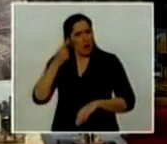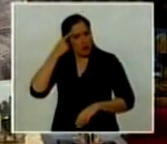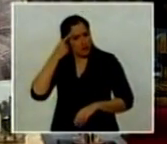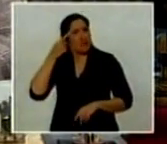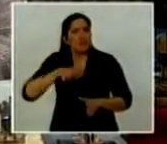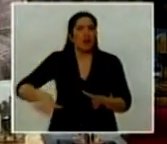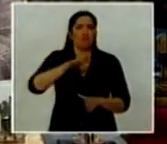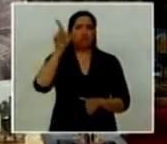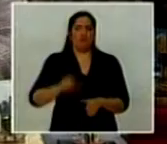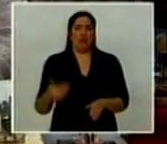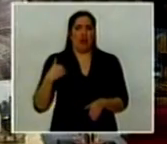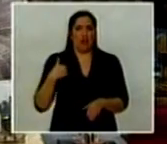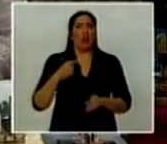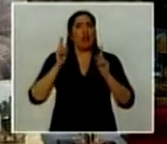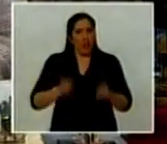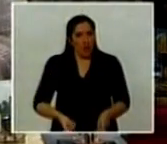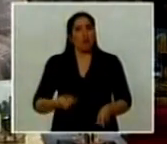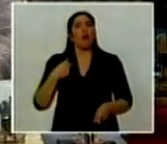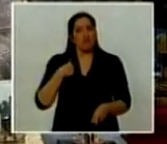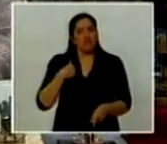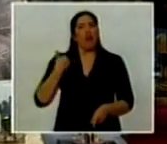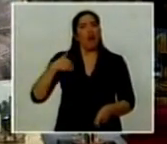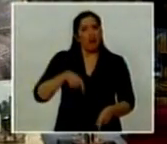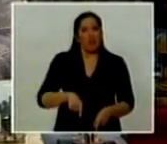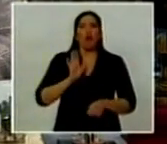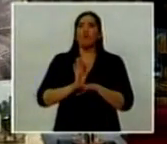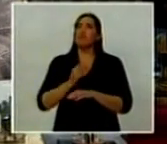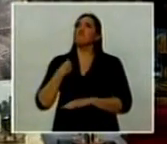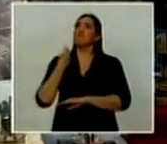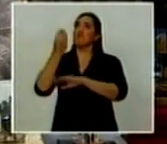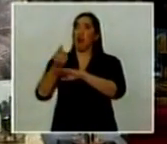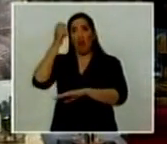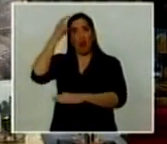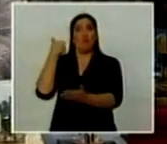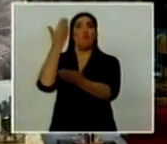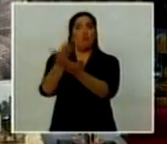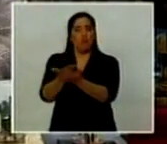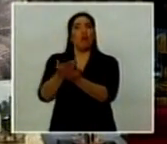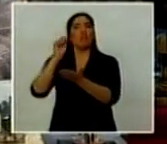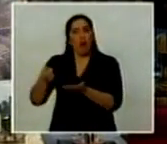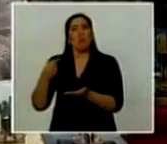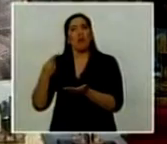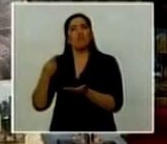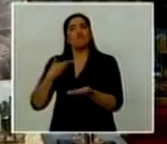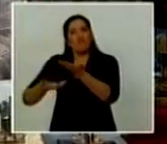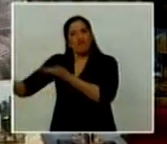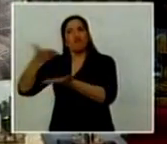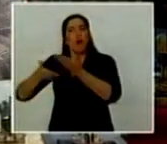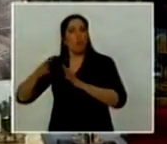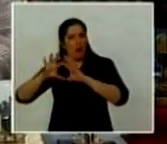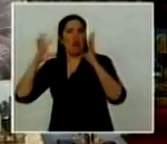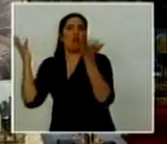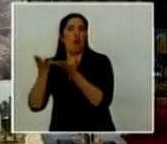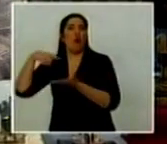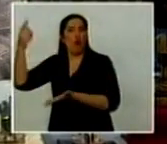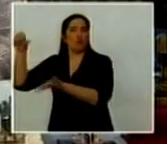ejercido su responsabilidad solidaria frente al resto de los pueblos y también de responsabilidad política